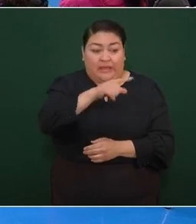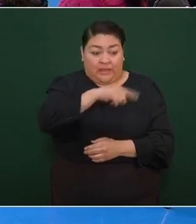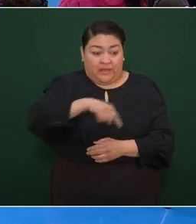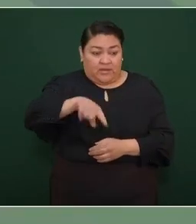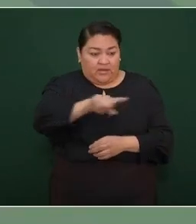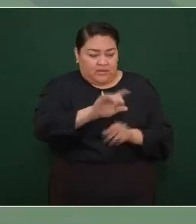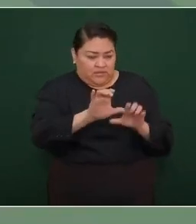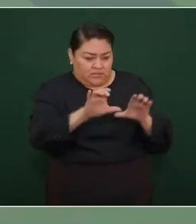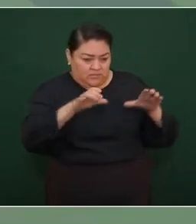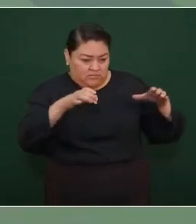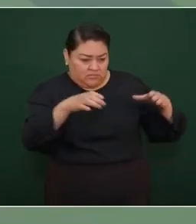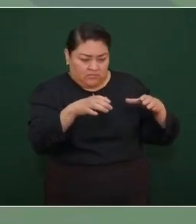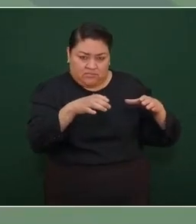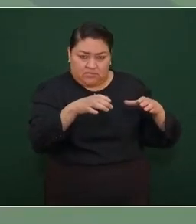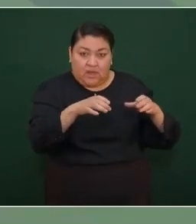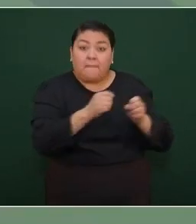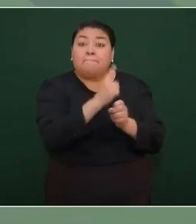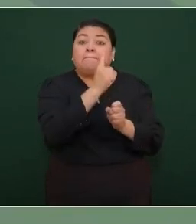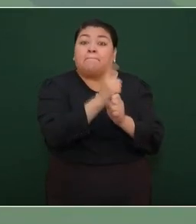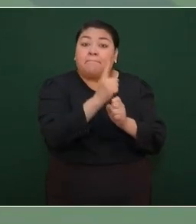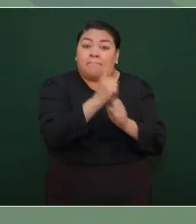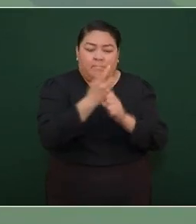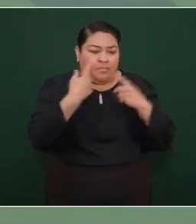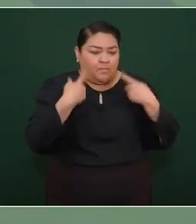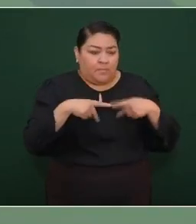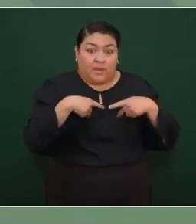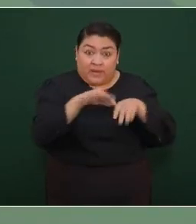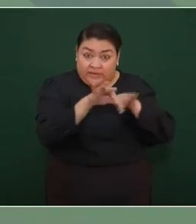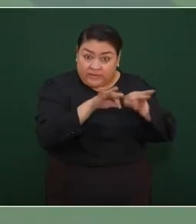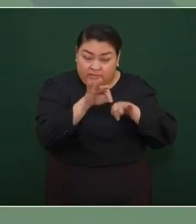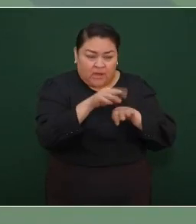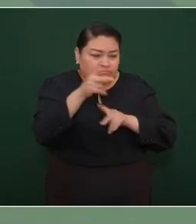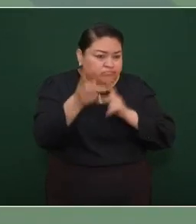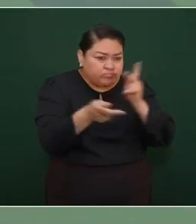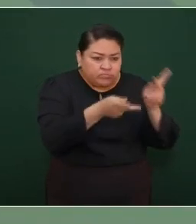sin consulta a los trabajadores